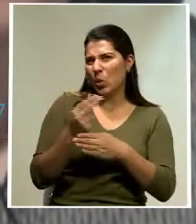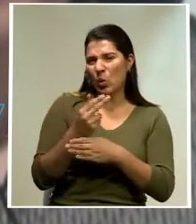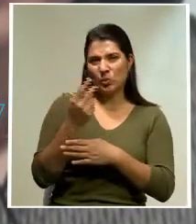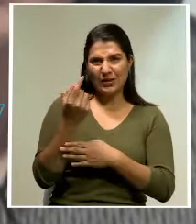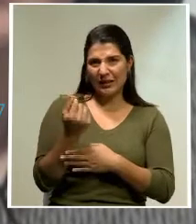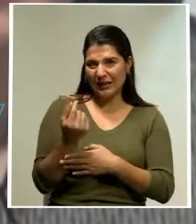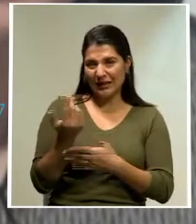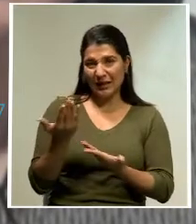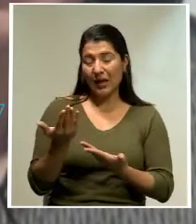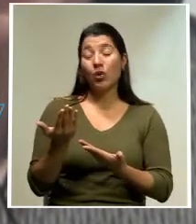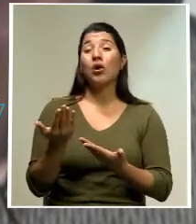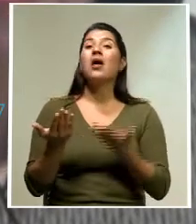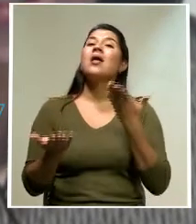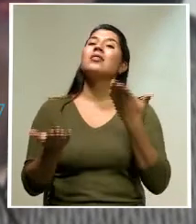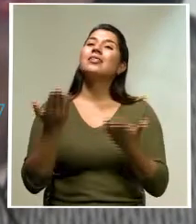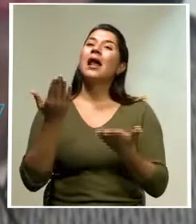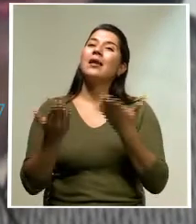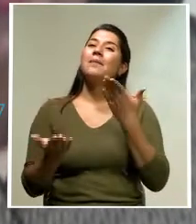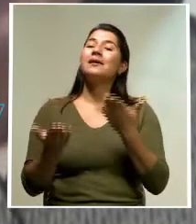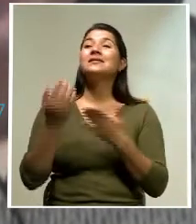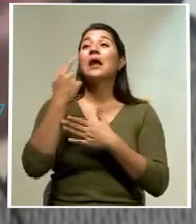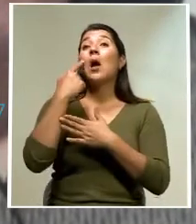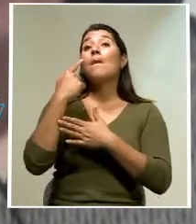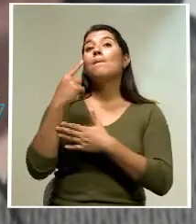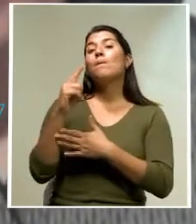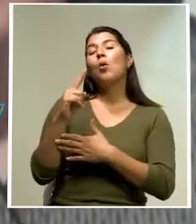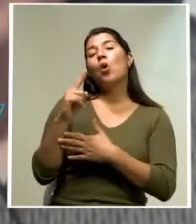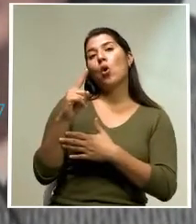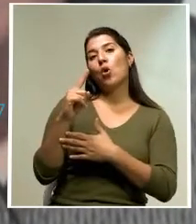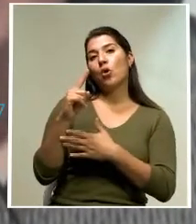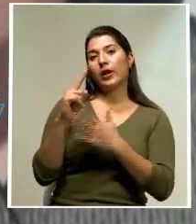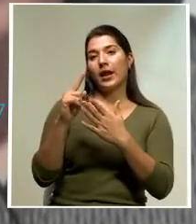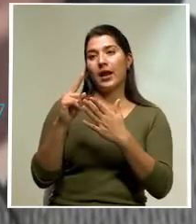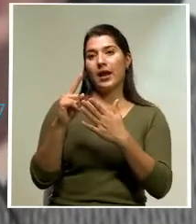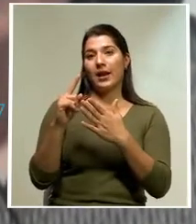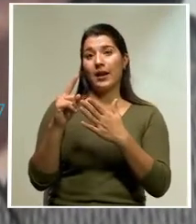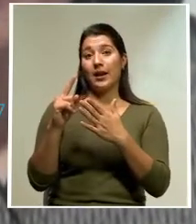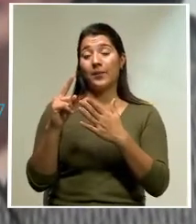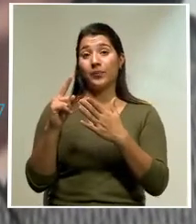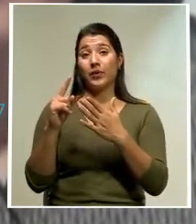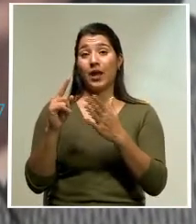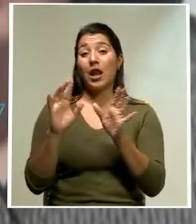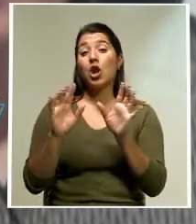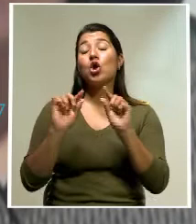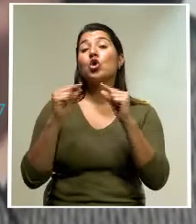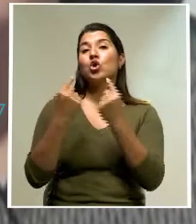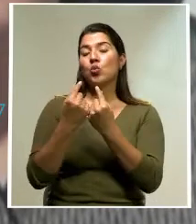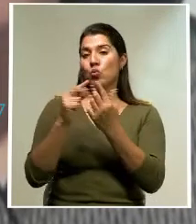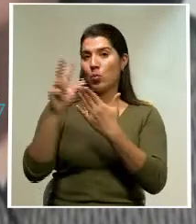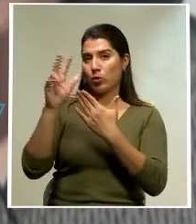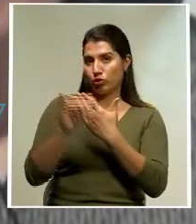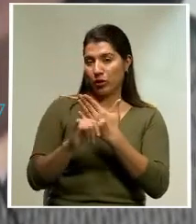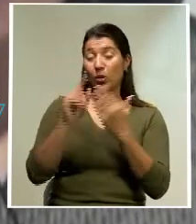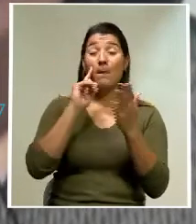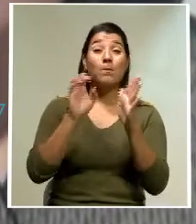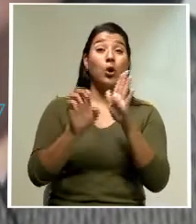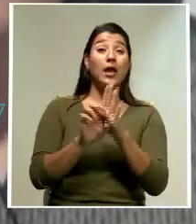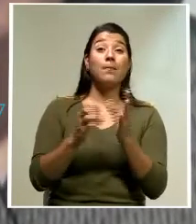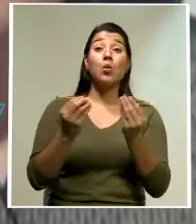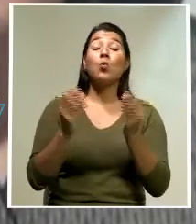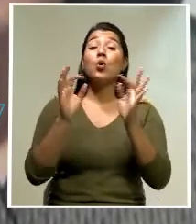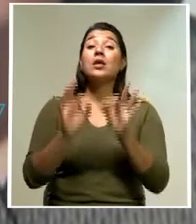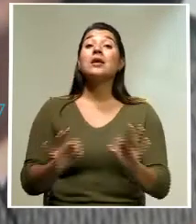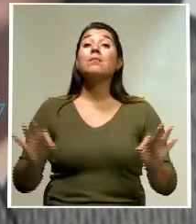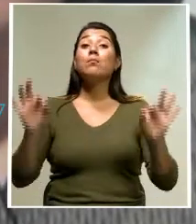de la cartera de proyectos. Por ejemplo, sería relevante que los países cuenten con un